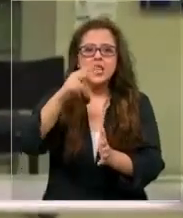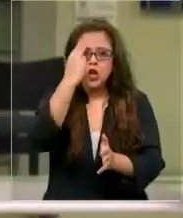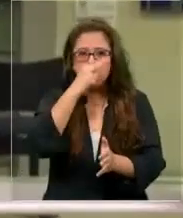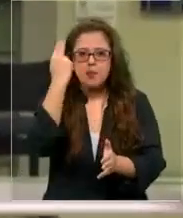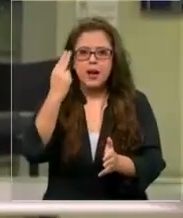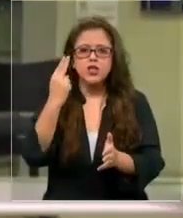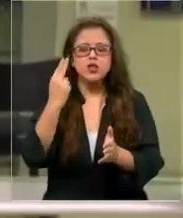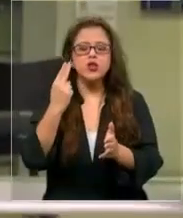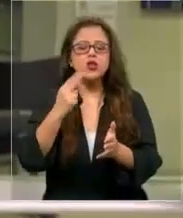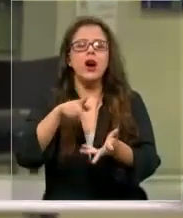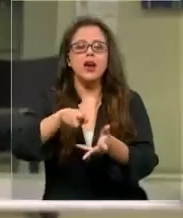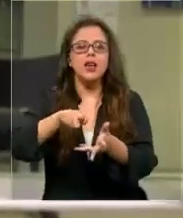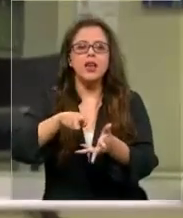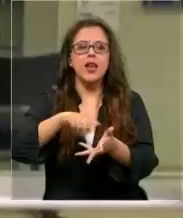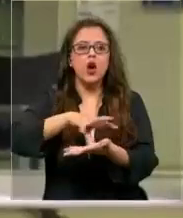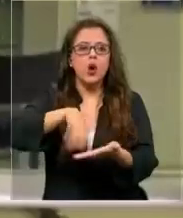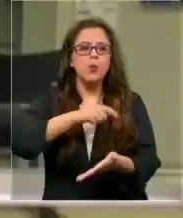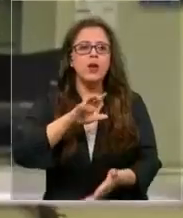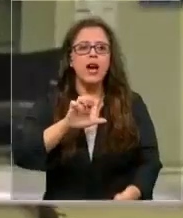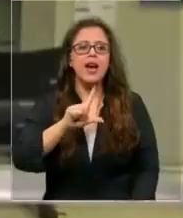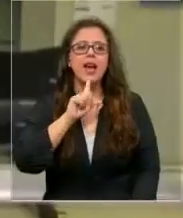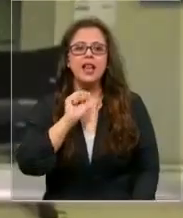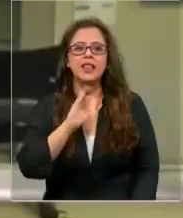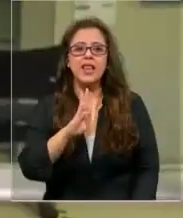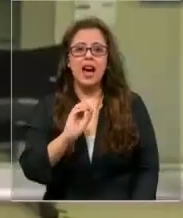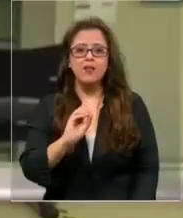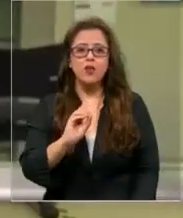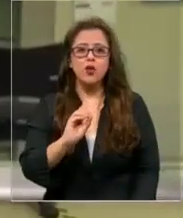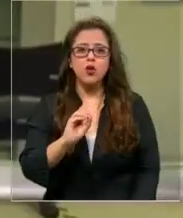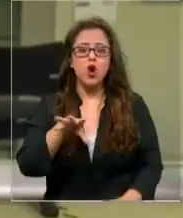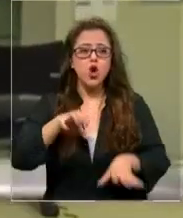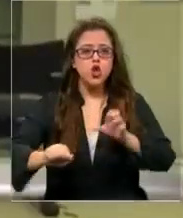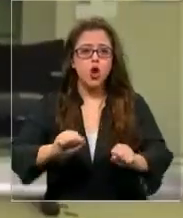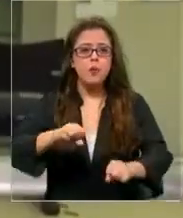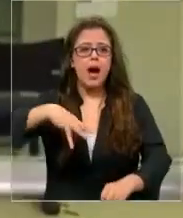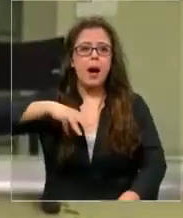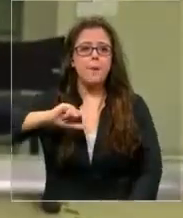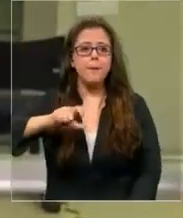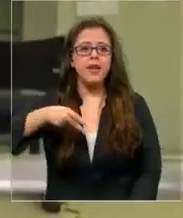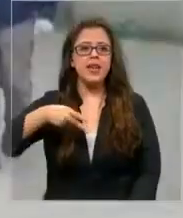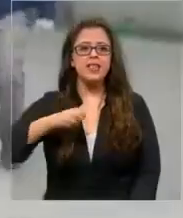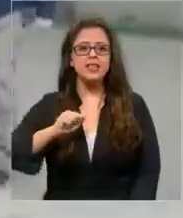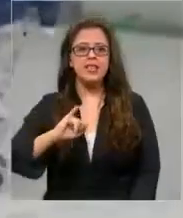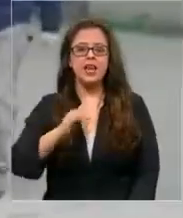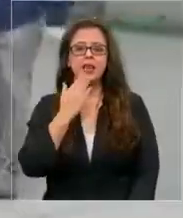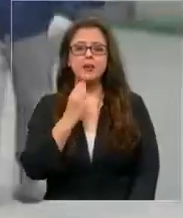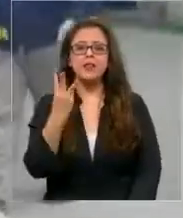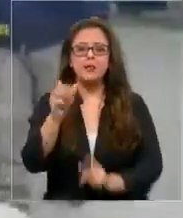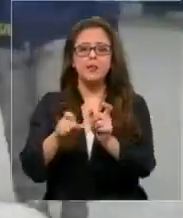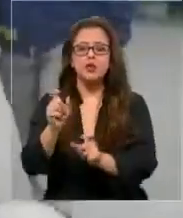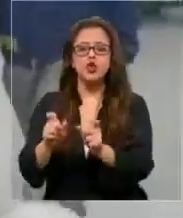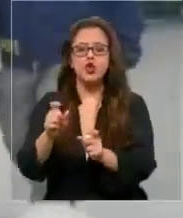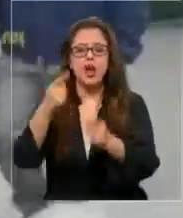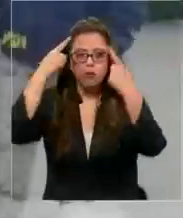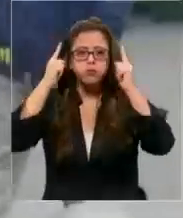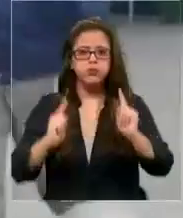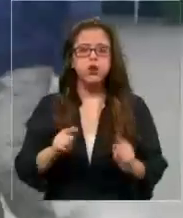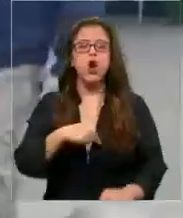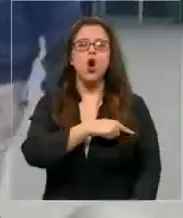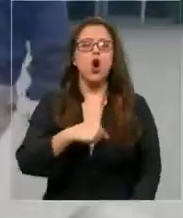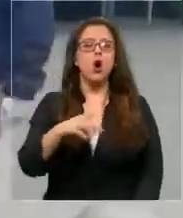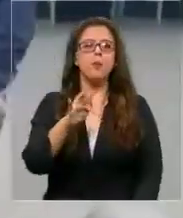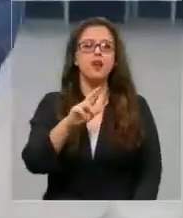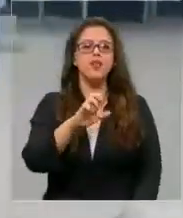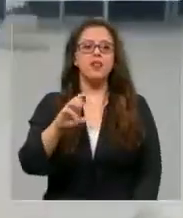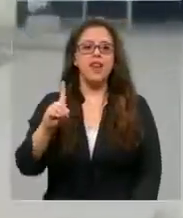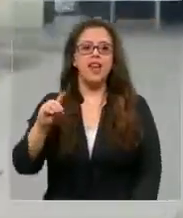específicamente en la toma Michay, donde además resultaron otras tres personas lesionadas por armas de fuego. Se trata de Freddy Díaz Quiroga, de